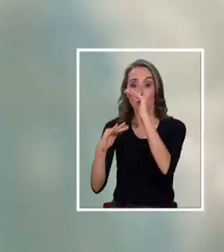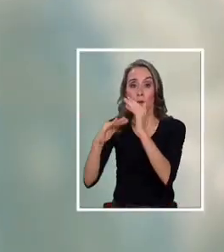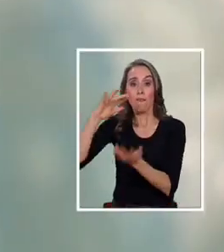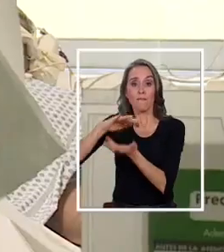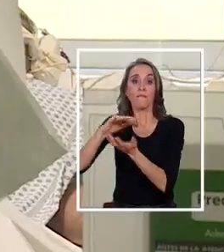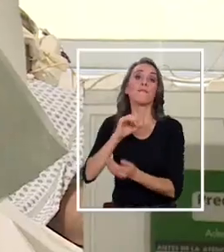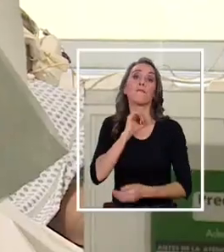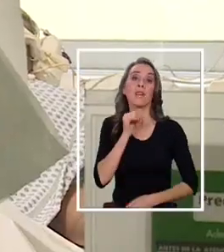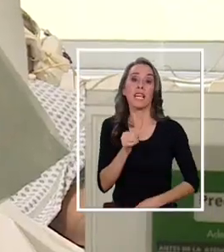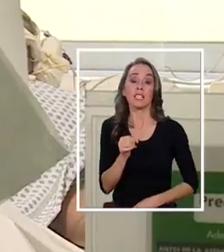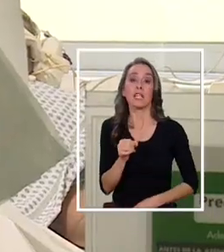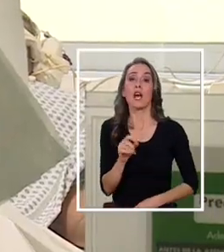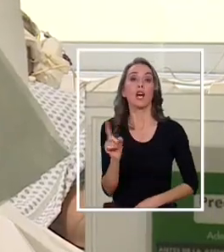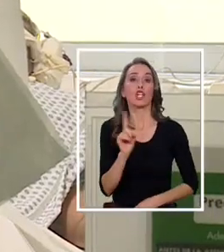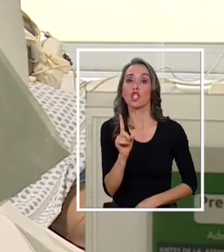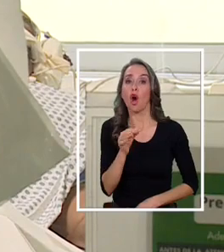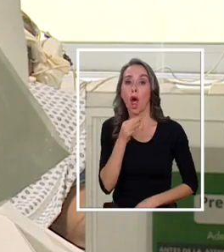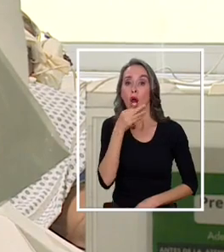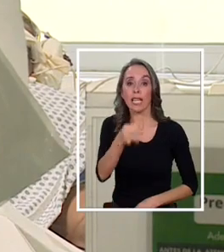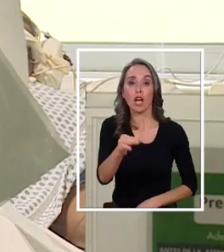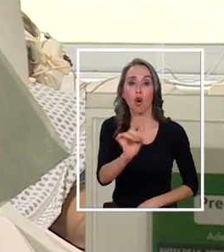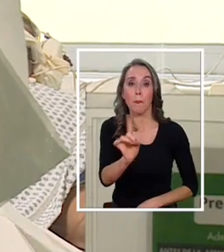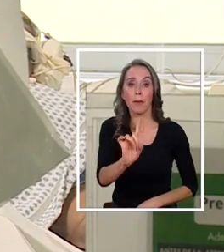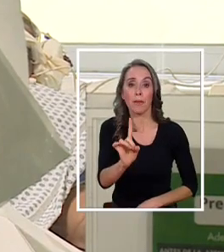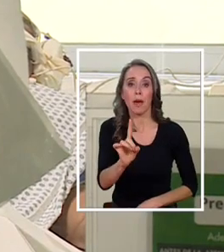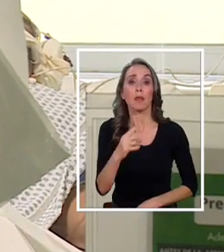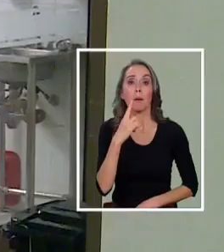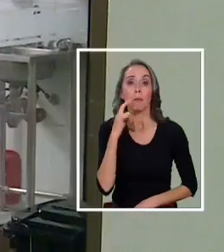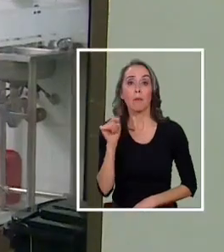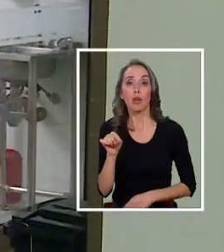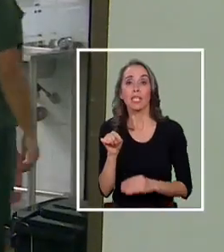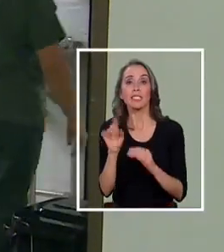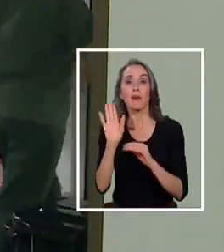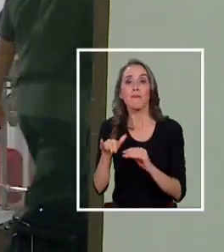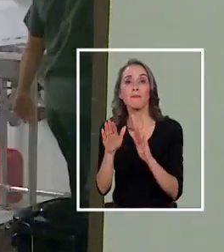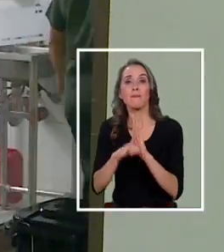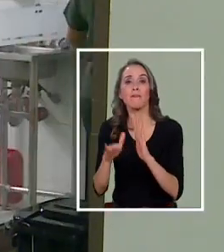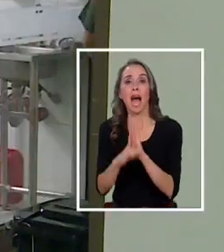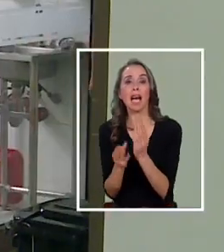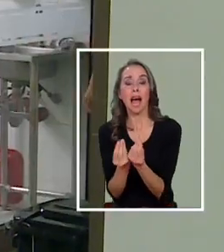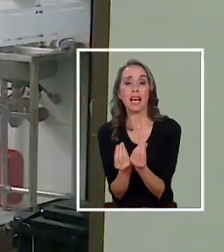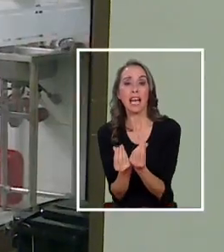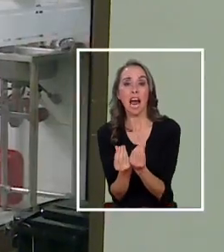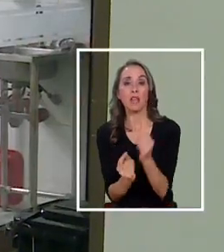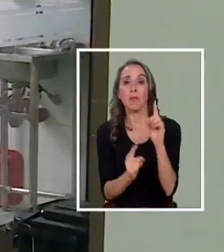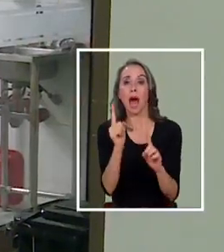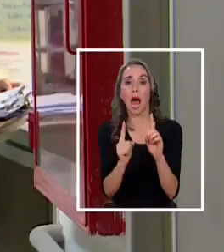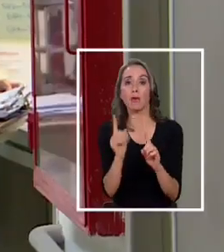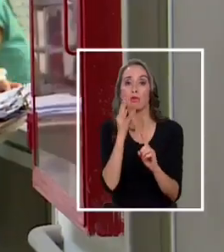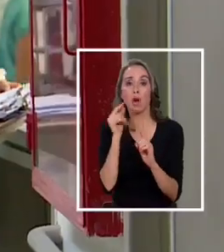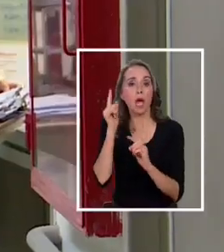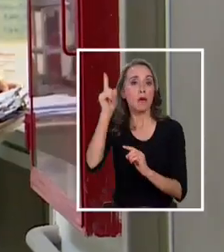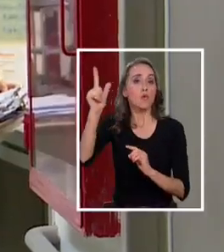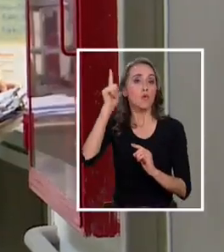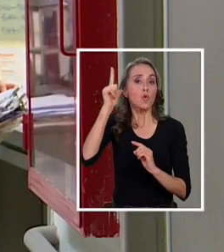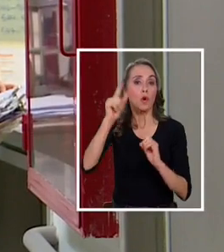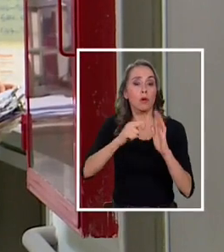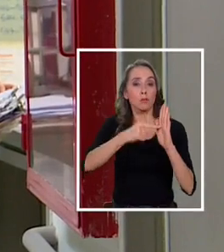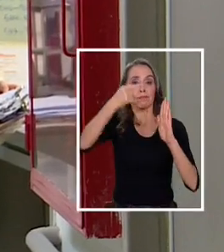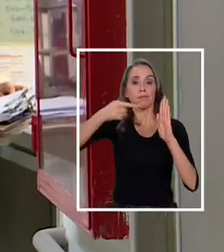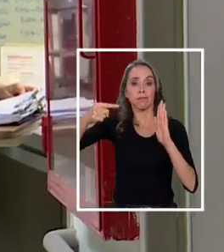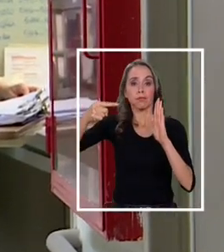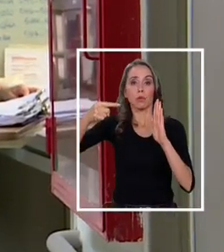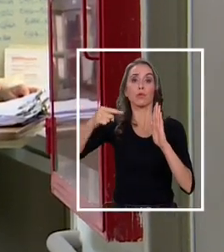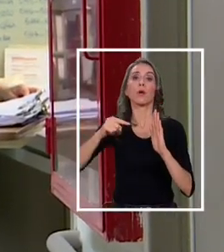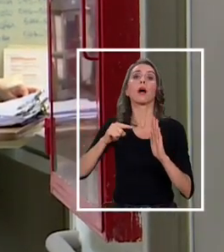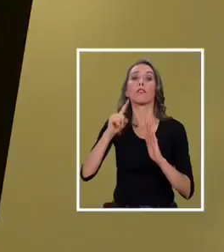fueron catalogados como no recomendados debido a material de baja calidad. Algunos no tenían alarmas que indicaran la